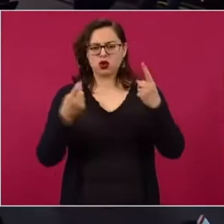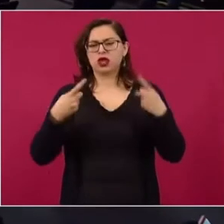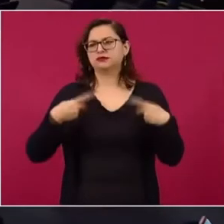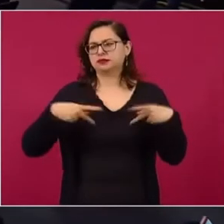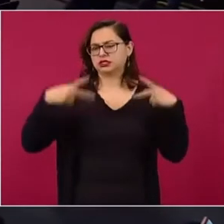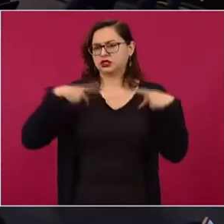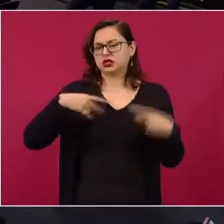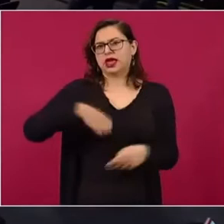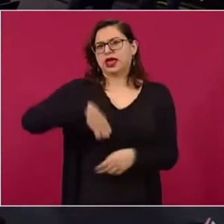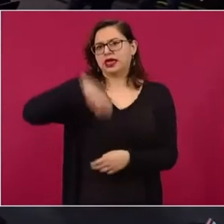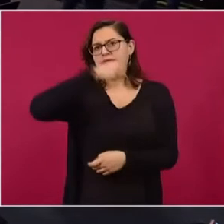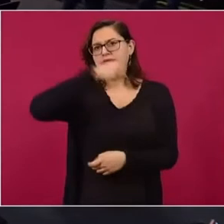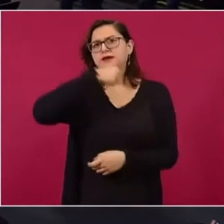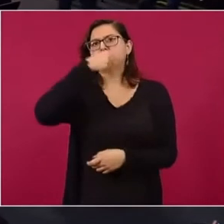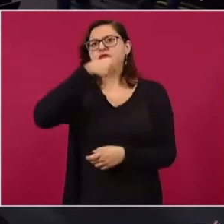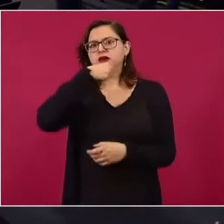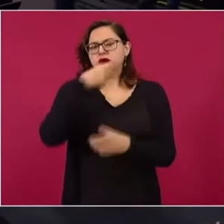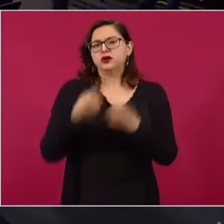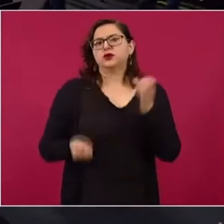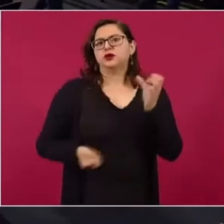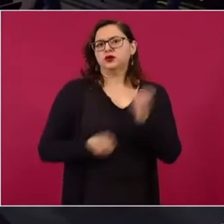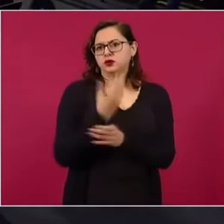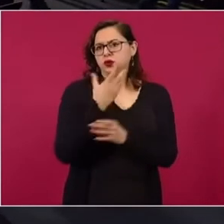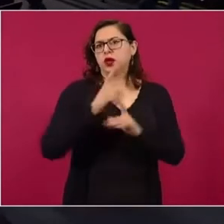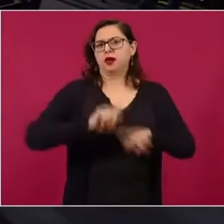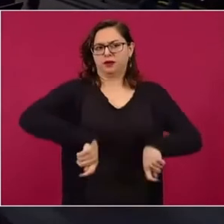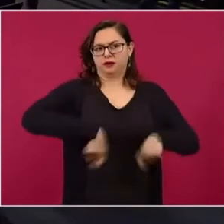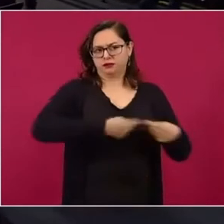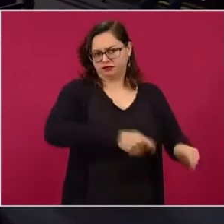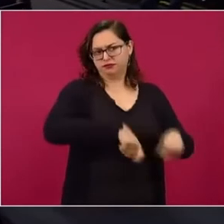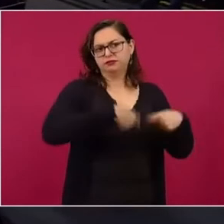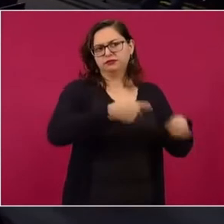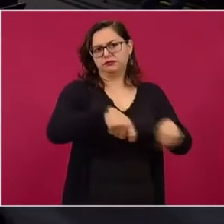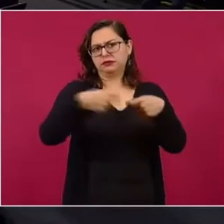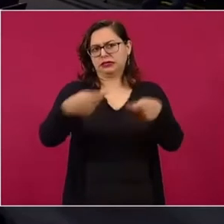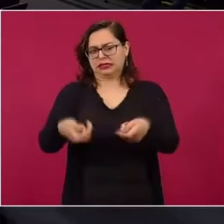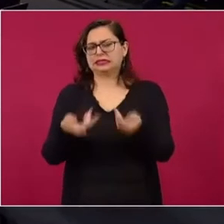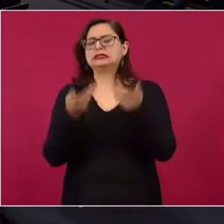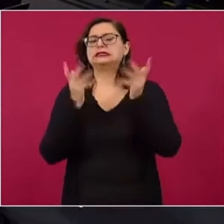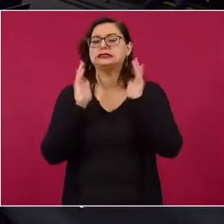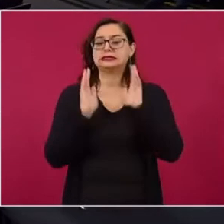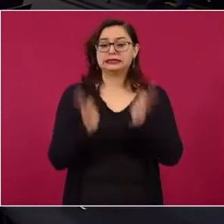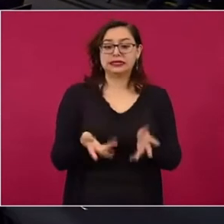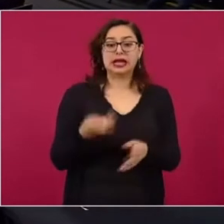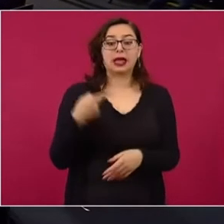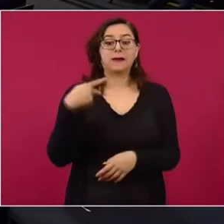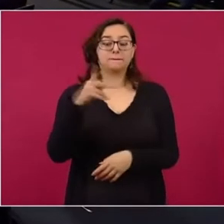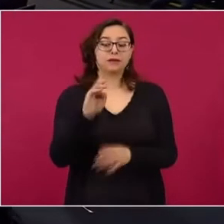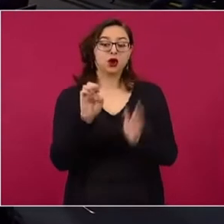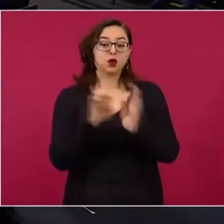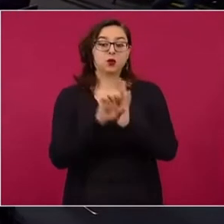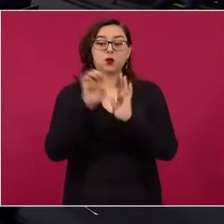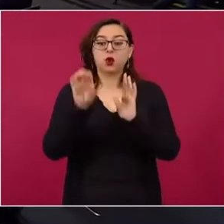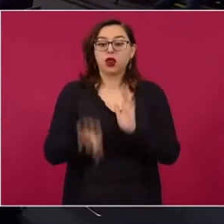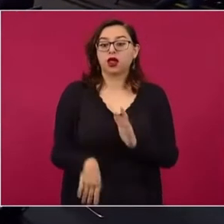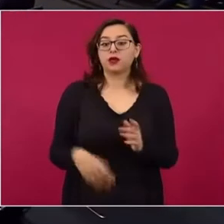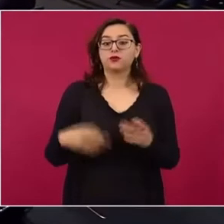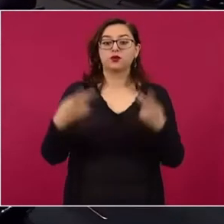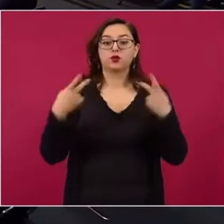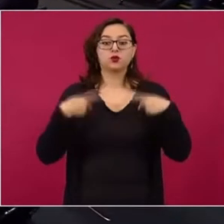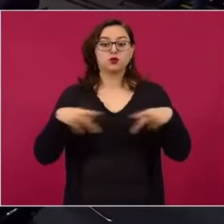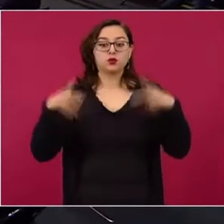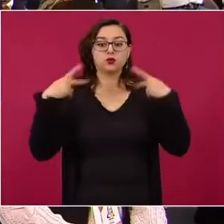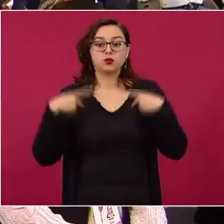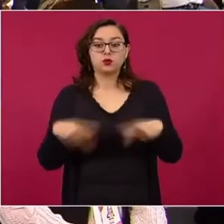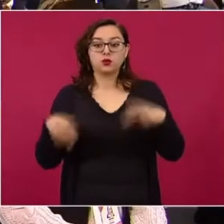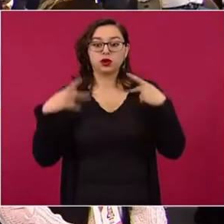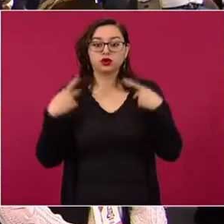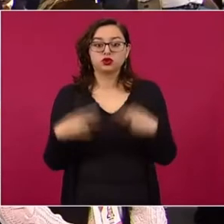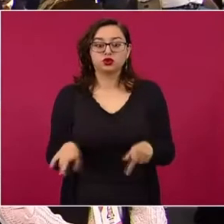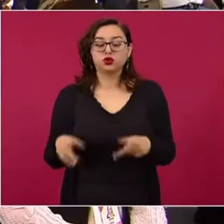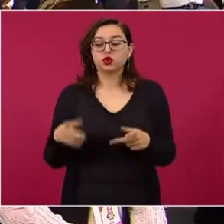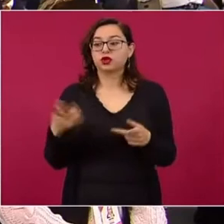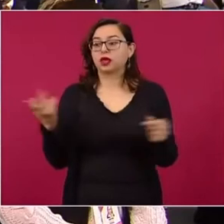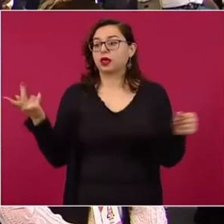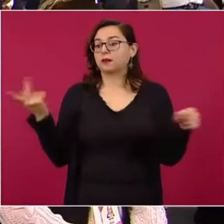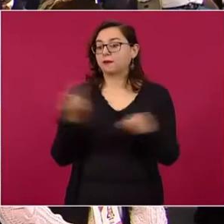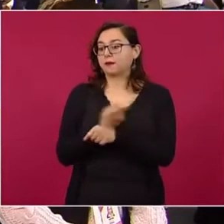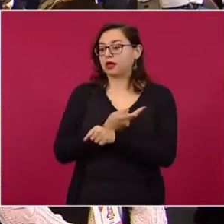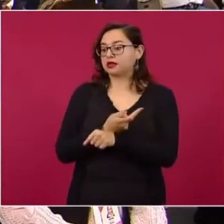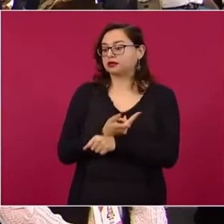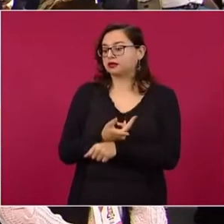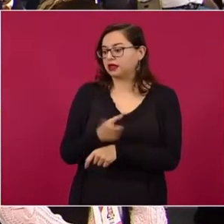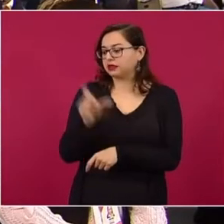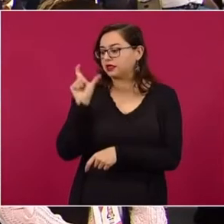pero los trámites de, a lo mejor, un adulto que perdió su tarjeta o a lo mejor se la comió el cajero,